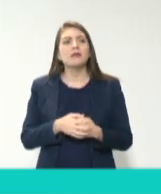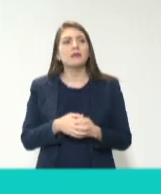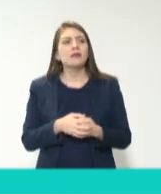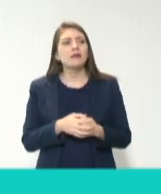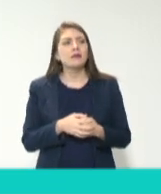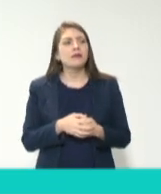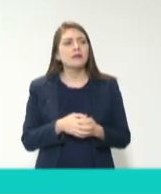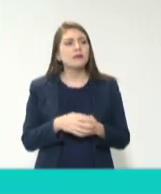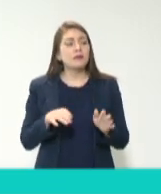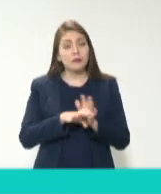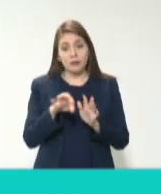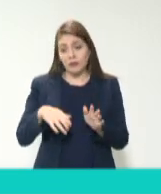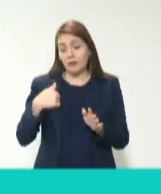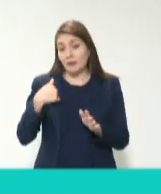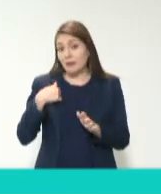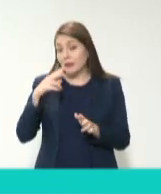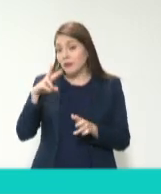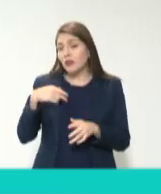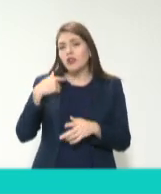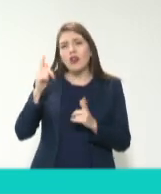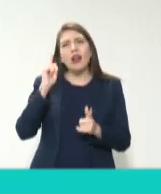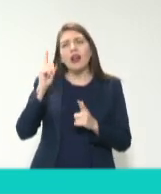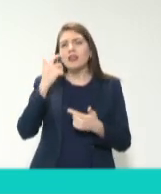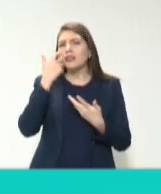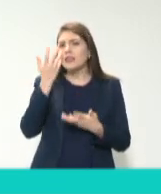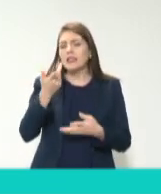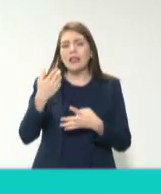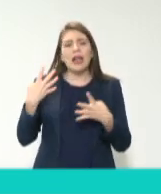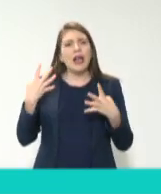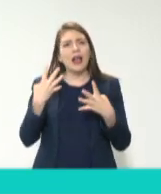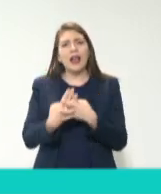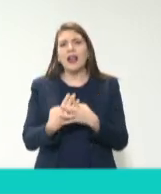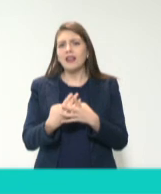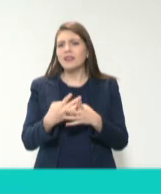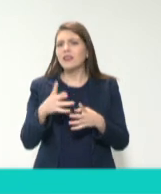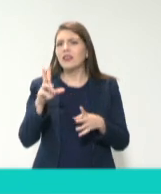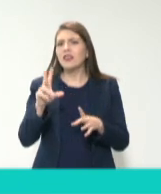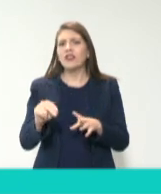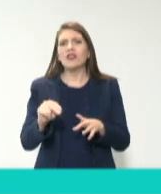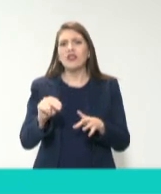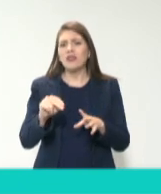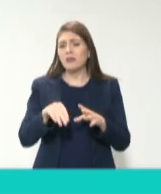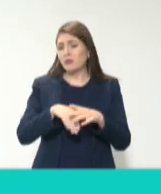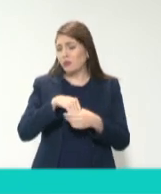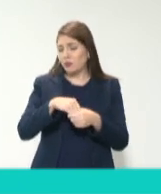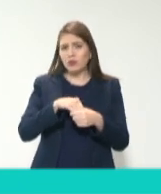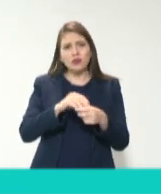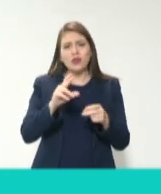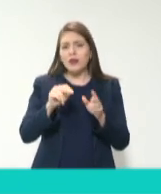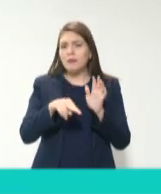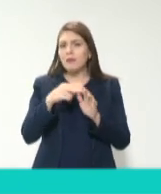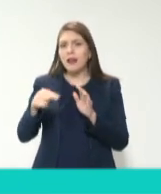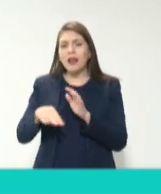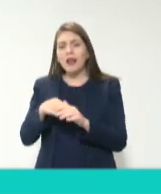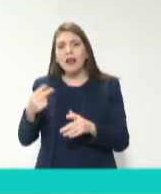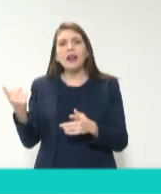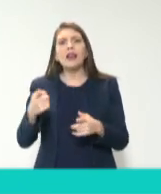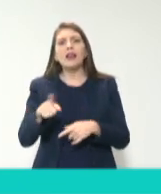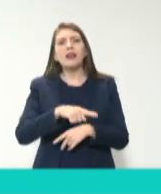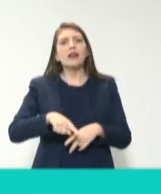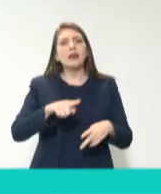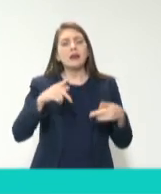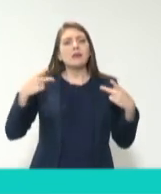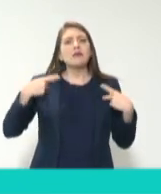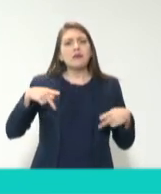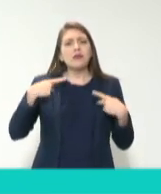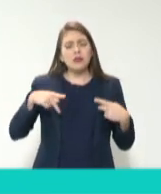cárceles vacías, porque no hubiera delincuentes que tener adentro. Si podemos prevenir y tener una sociedad en donde cada quien haga lo que